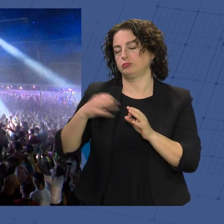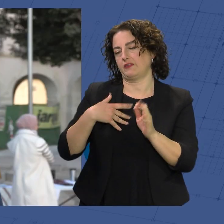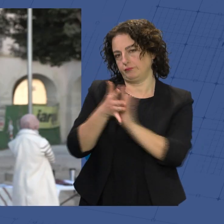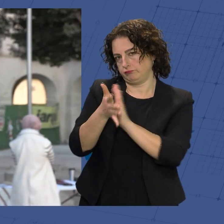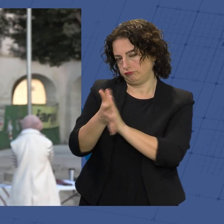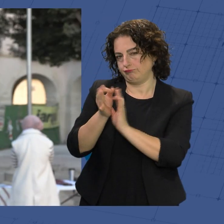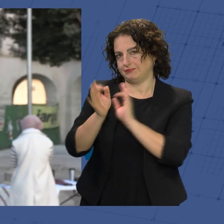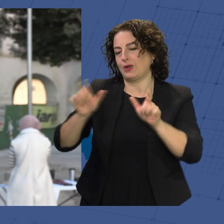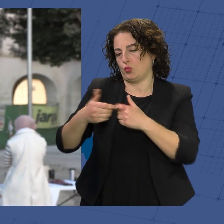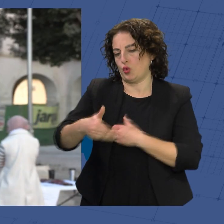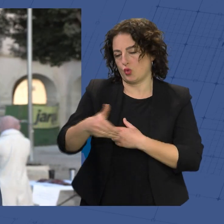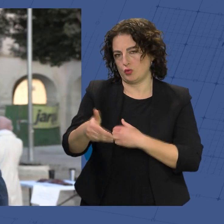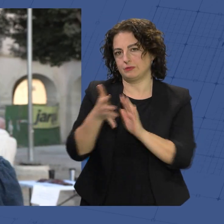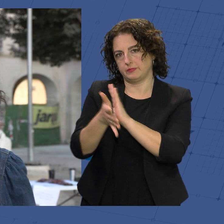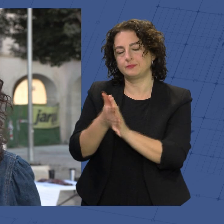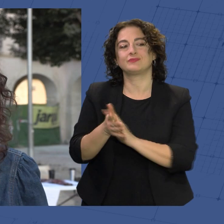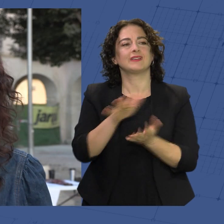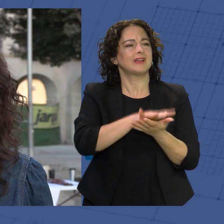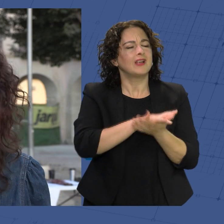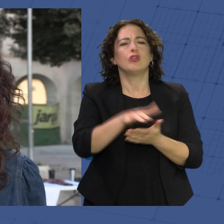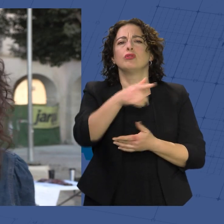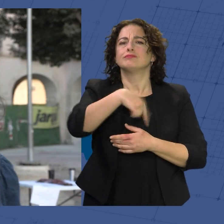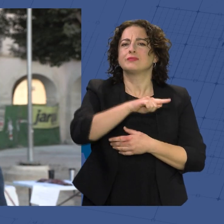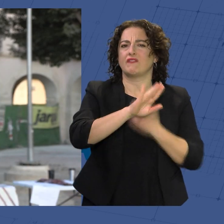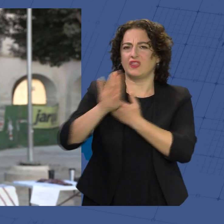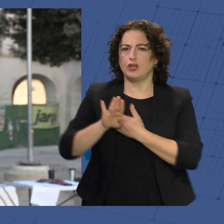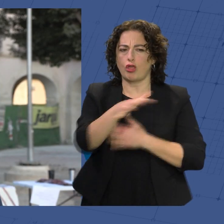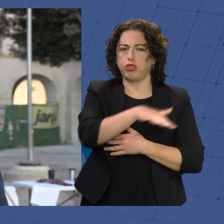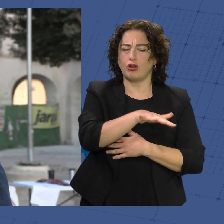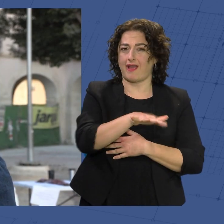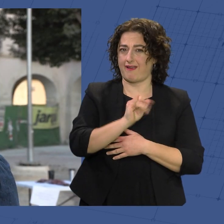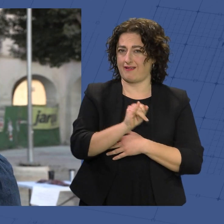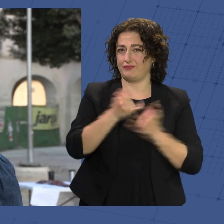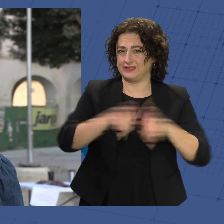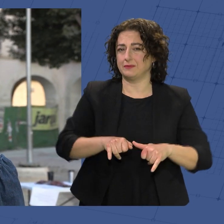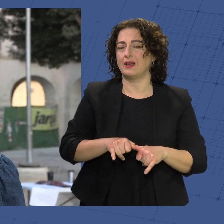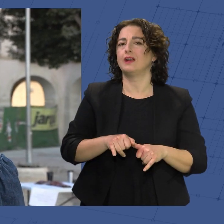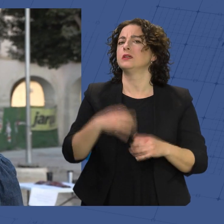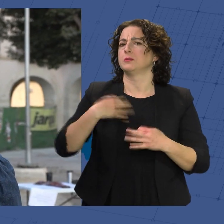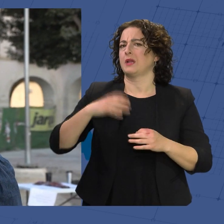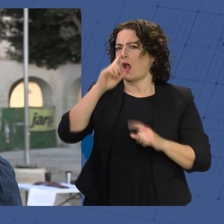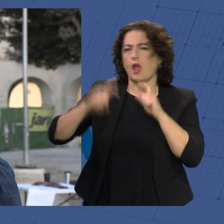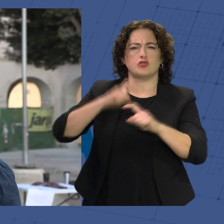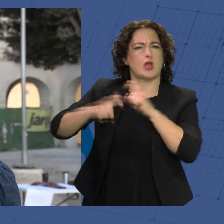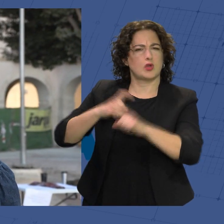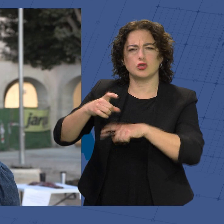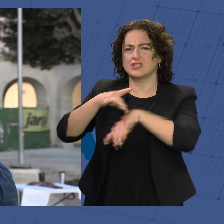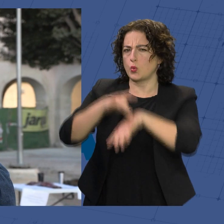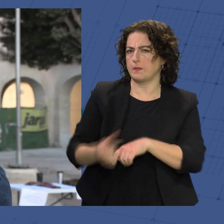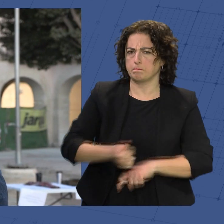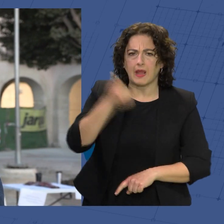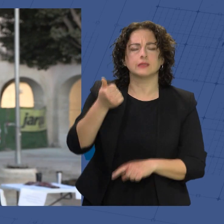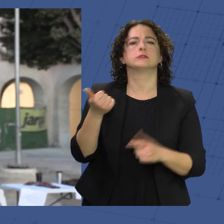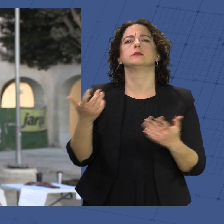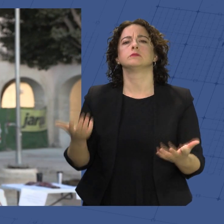evento. También dar tranquilidad a los vecinos y la zona donde se va a implantar, porque es un festival que durante todos los años ha ido creciendo en seguridad, ha ido